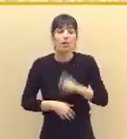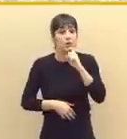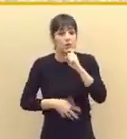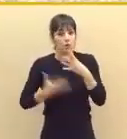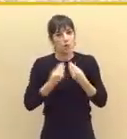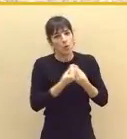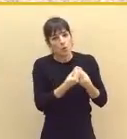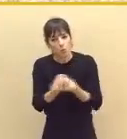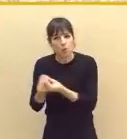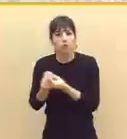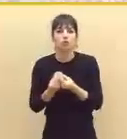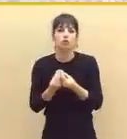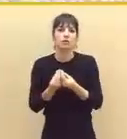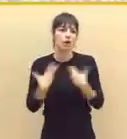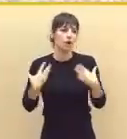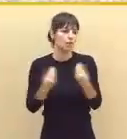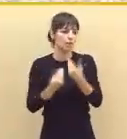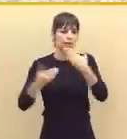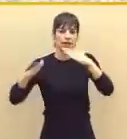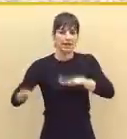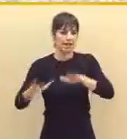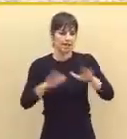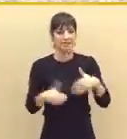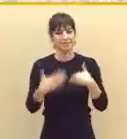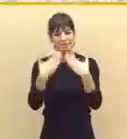y en leal convivencia. Muchísimas gracias.